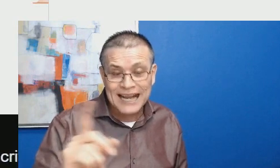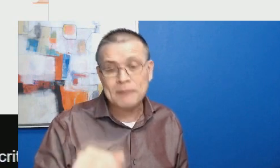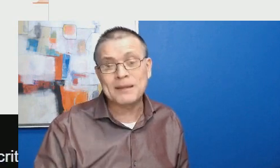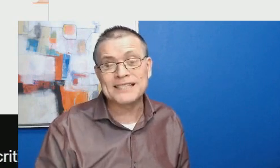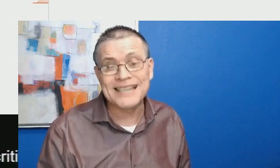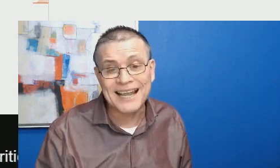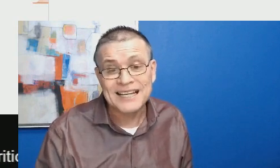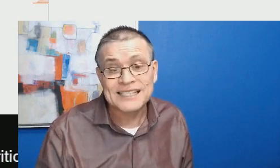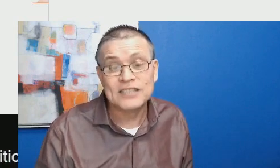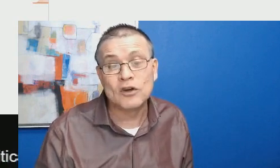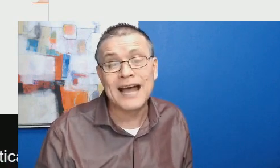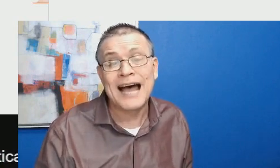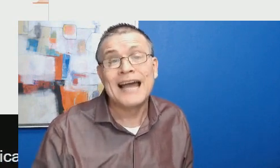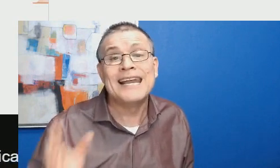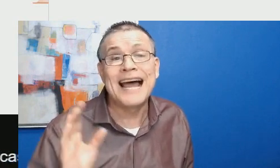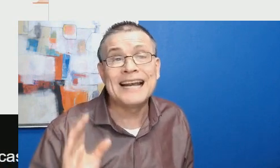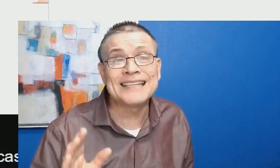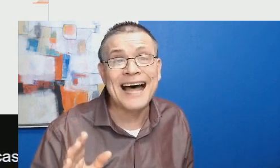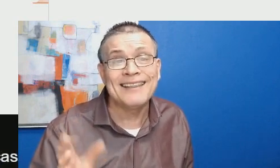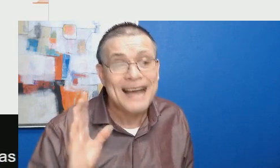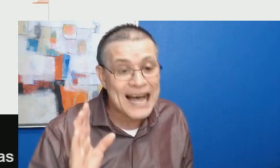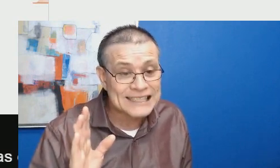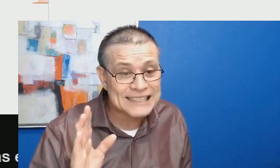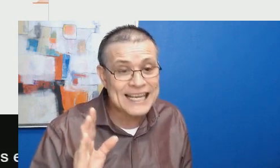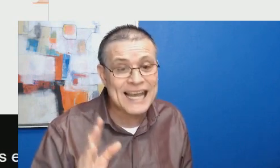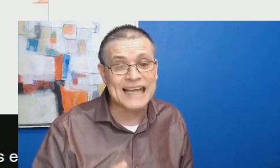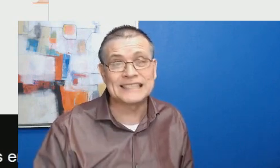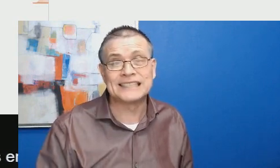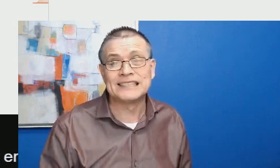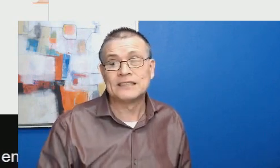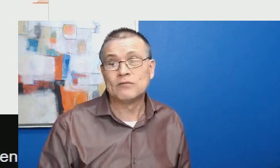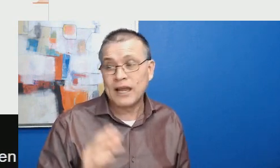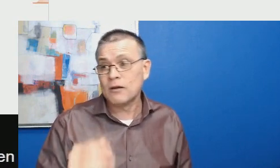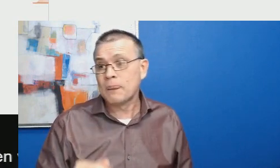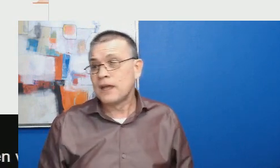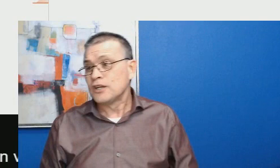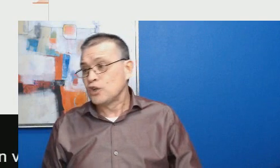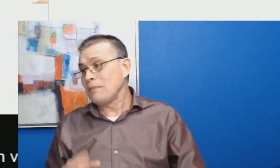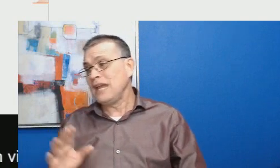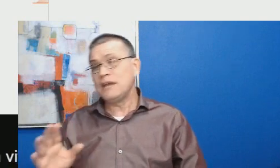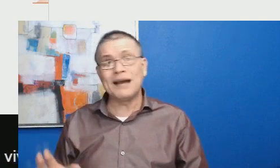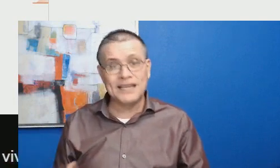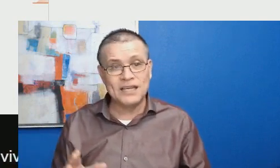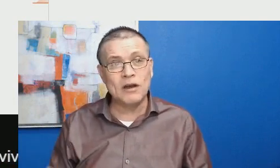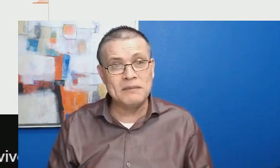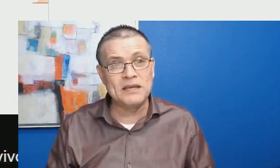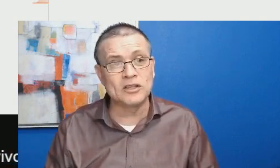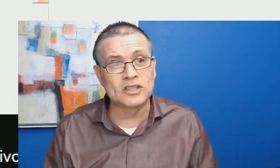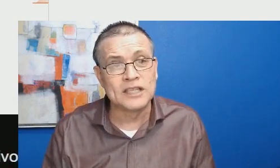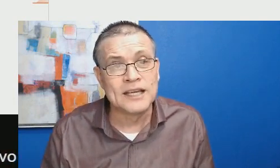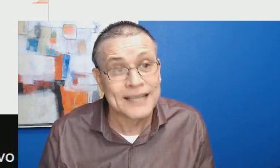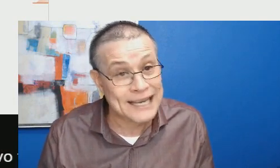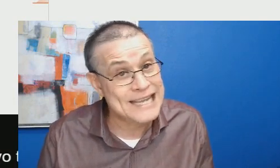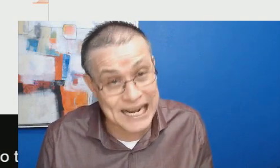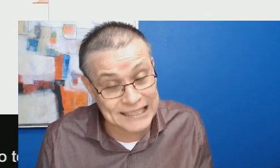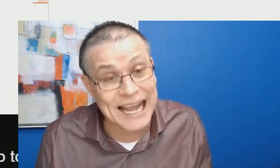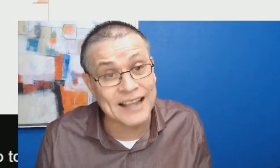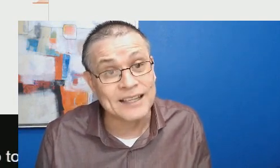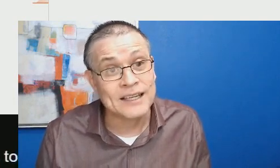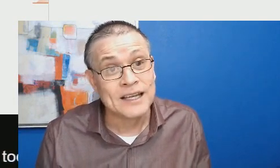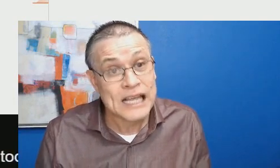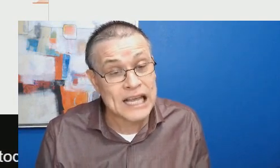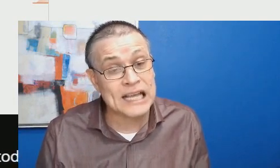importa la capacidad, sino la lealtad a ciegas. Bueno, yo me imagino, amigos, que